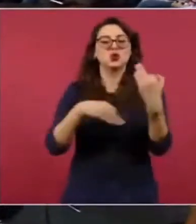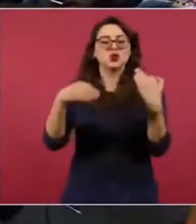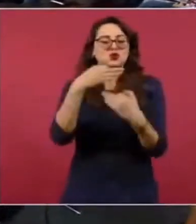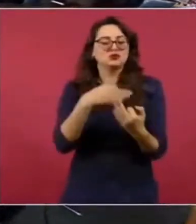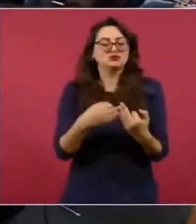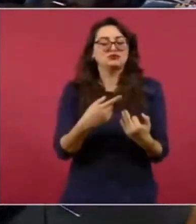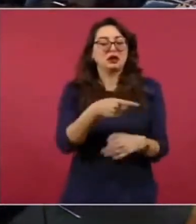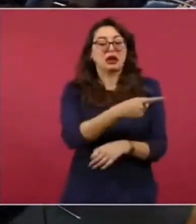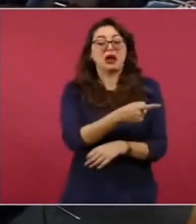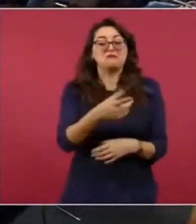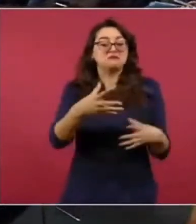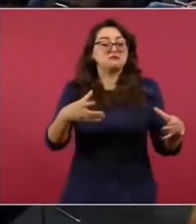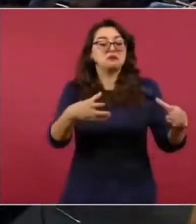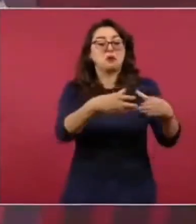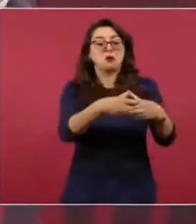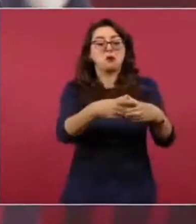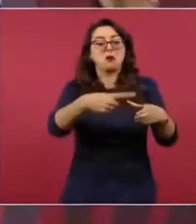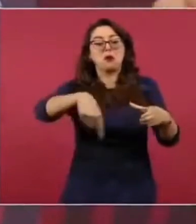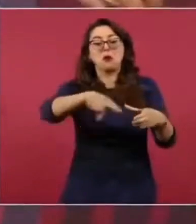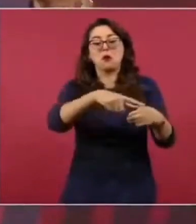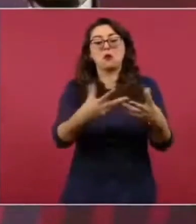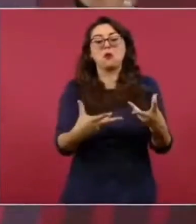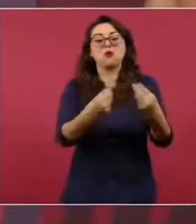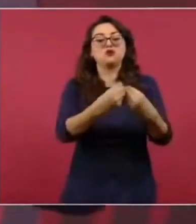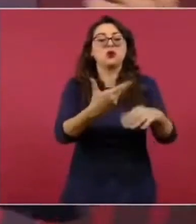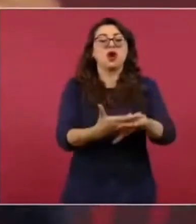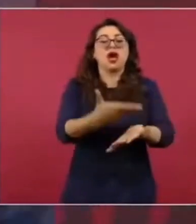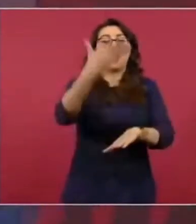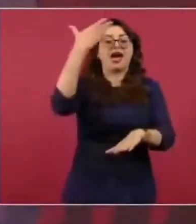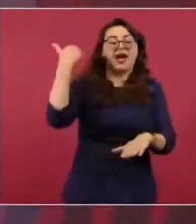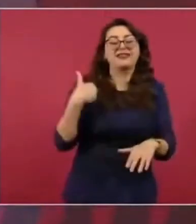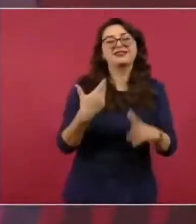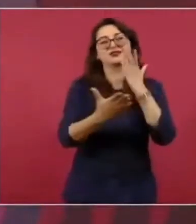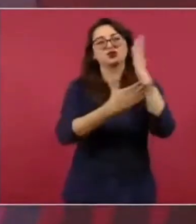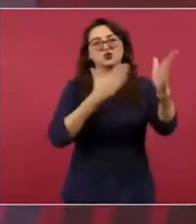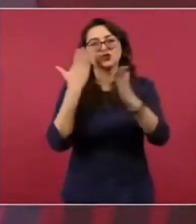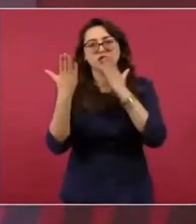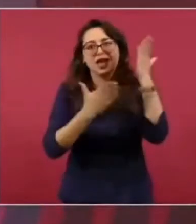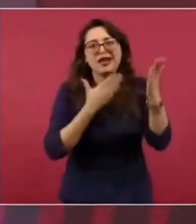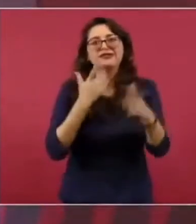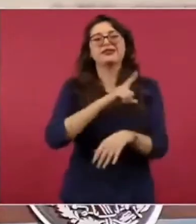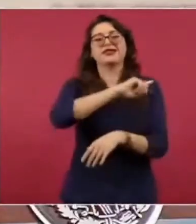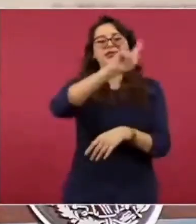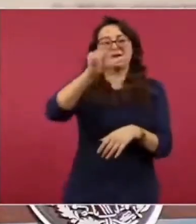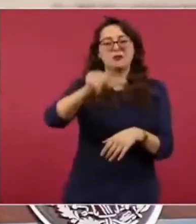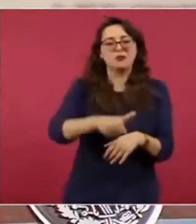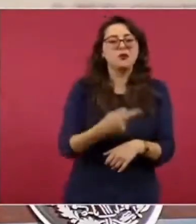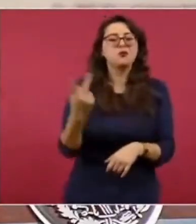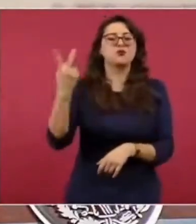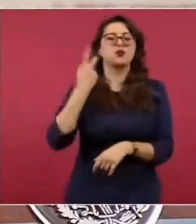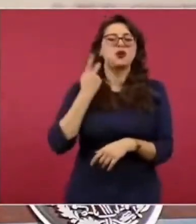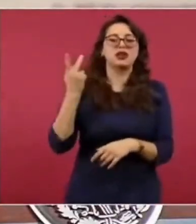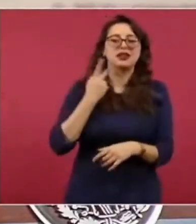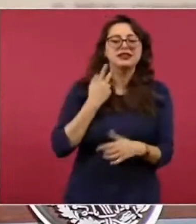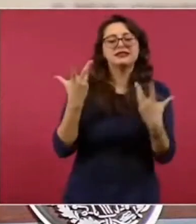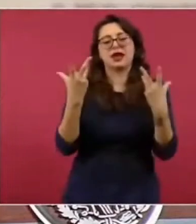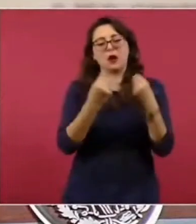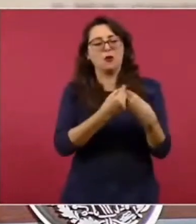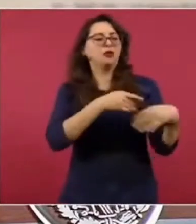Además, le había ayudado en la campaña. Pues se les hizo fácil